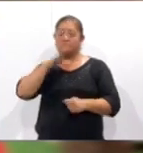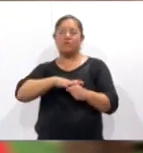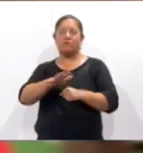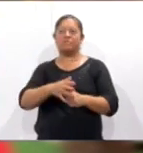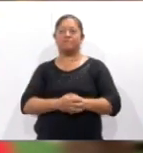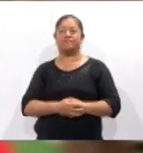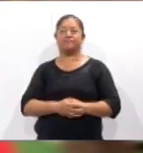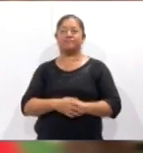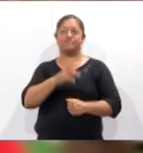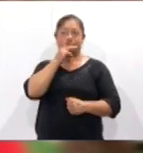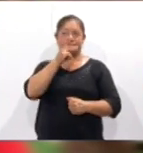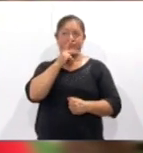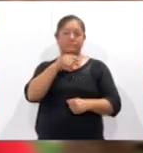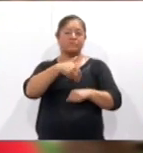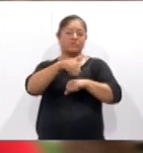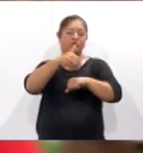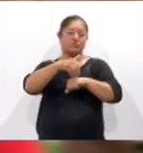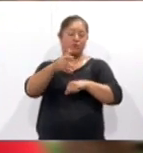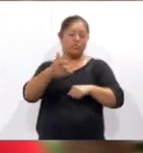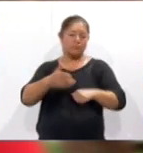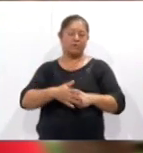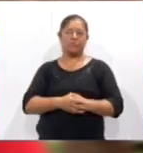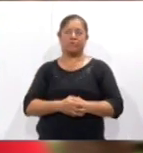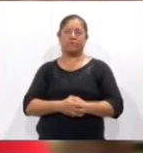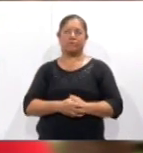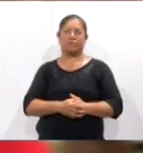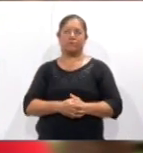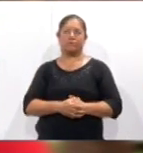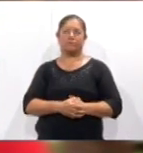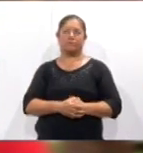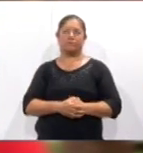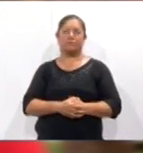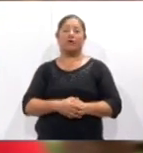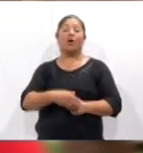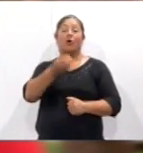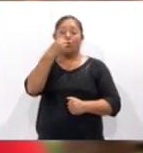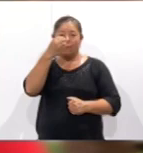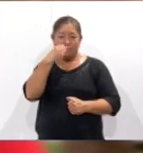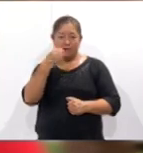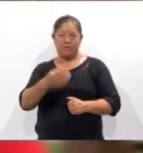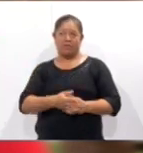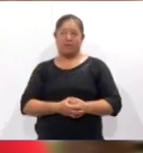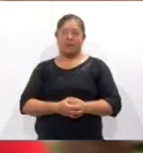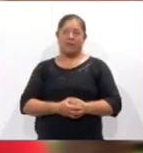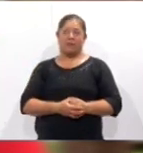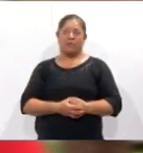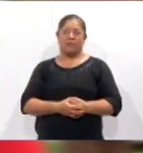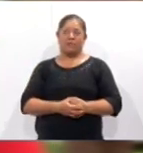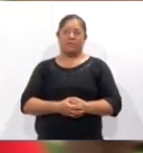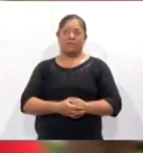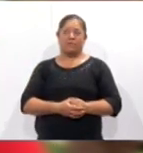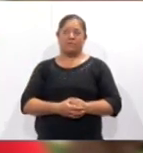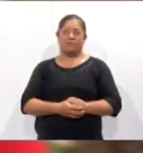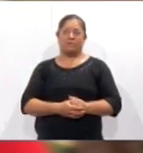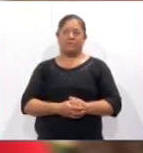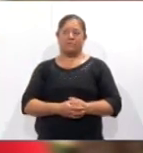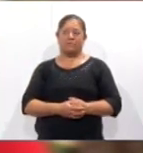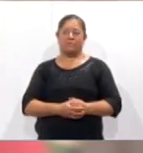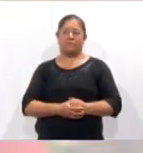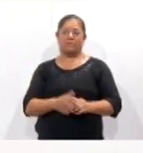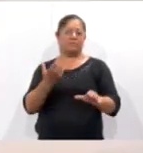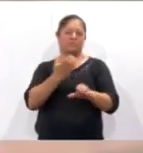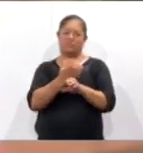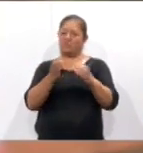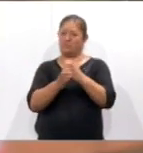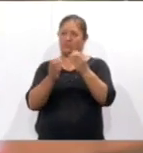Las palabras, los números en náhuatl, la comida en náhuatl, muchas cosas en